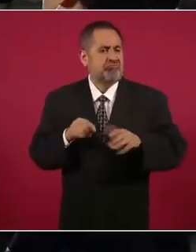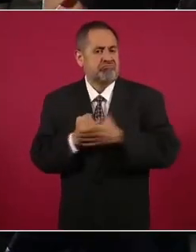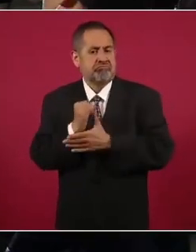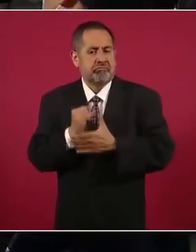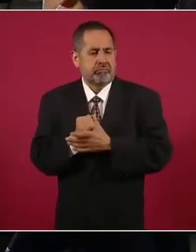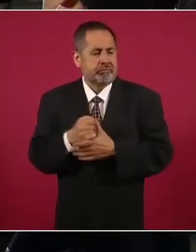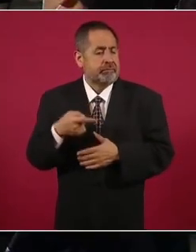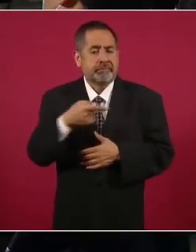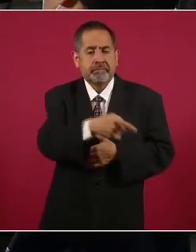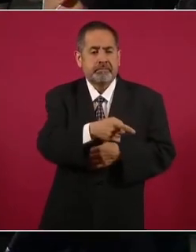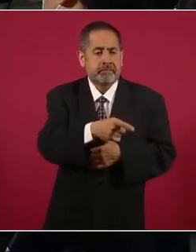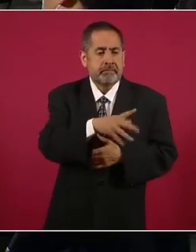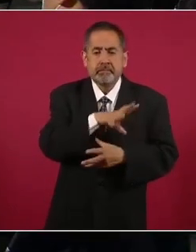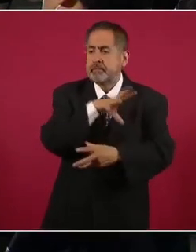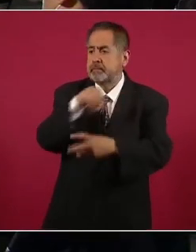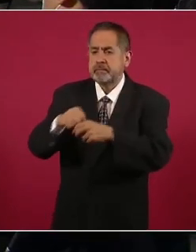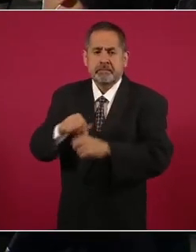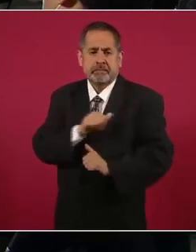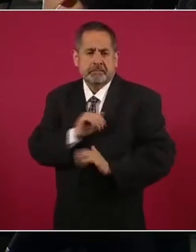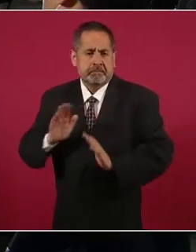dieron un civil, un ingeniero.